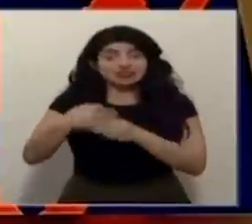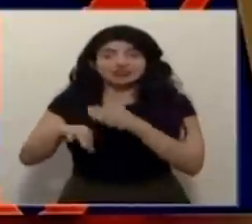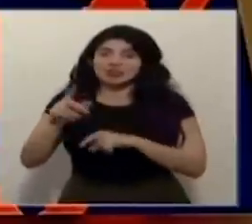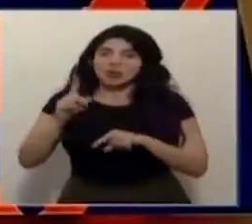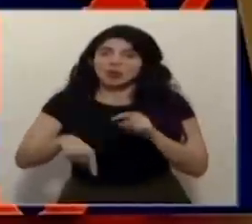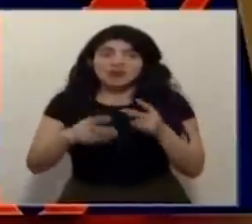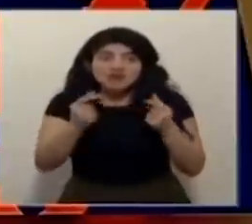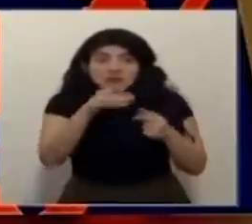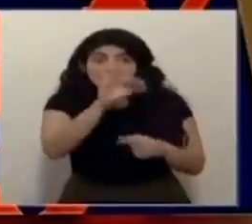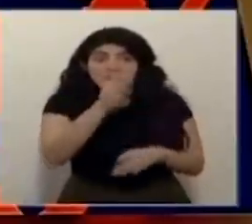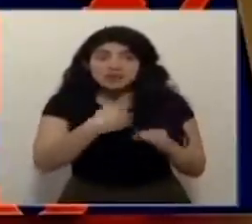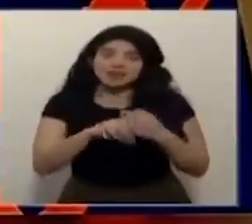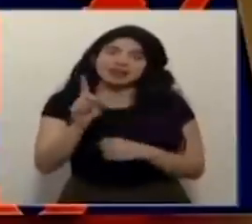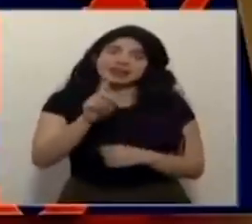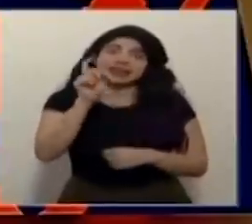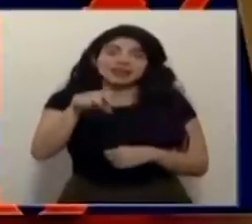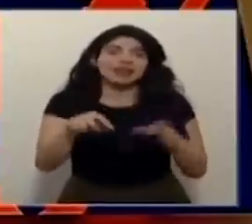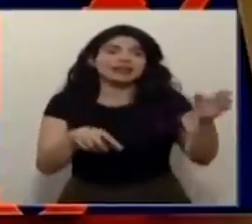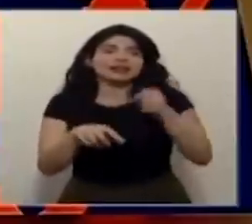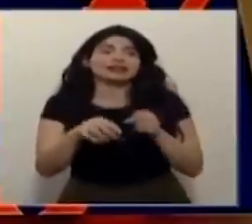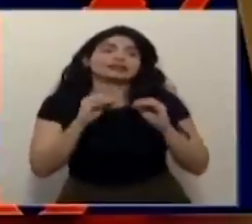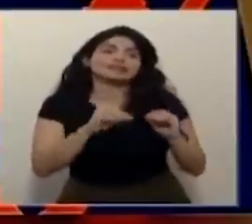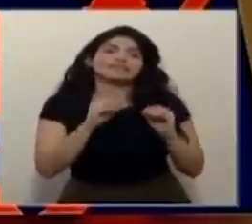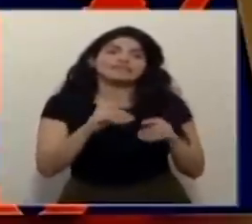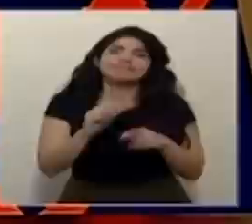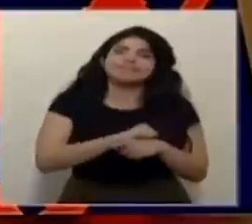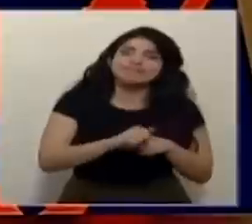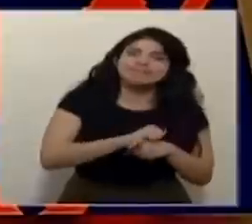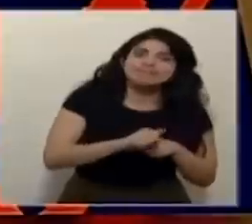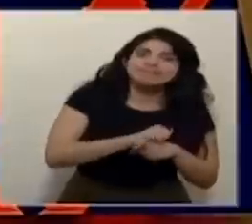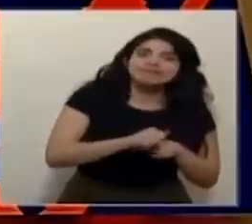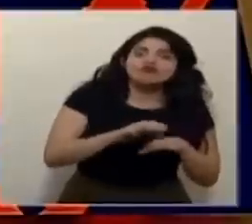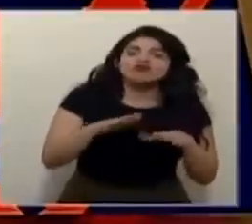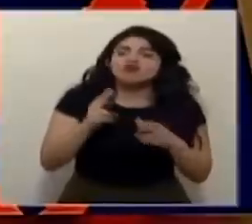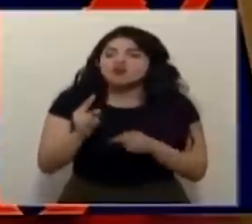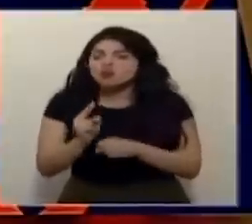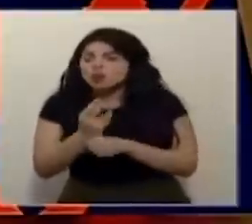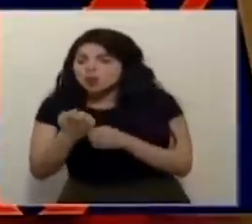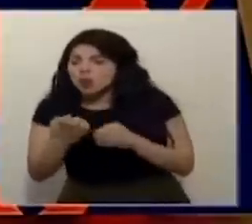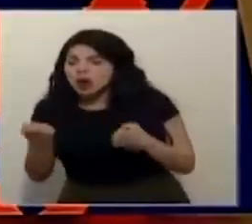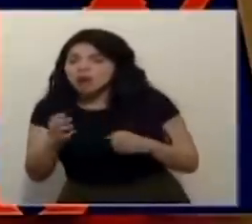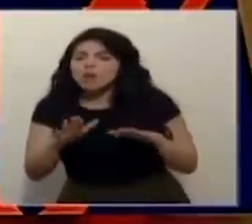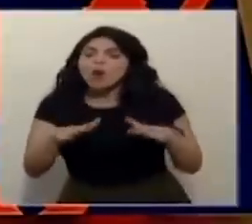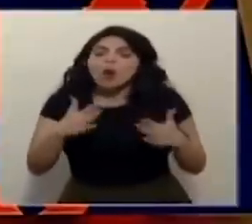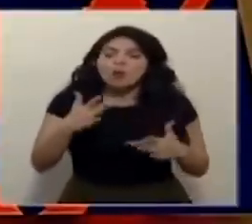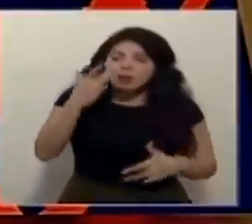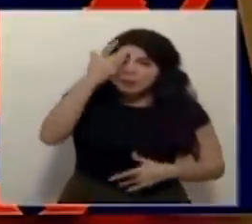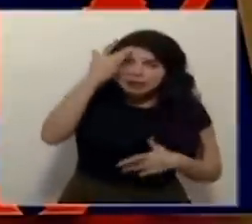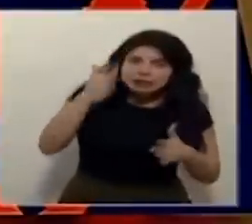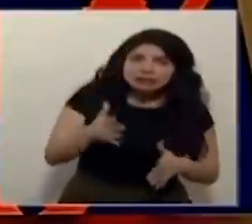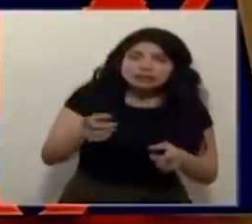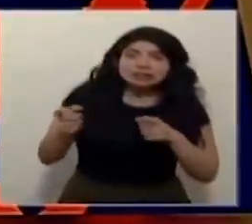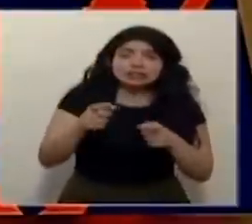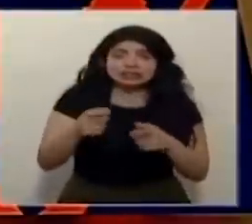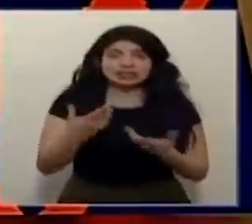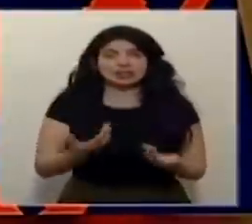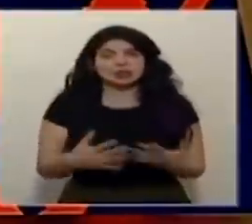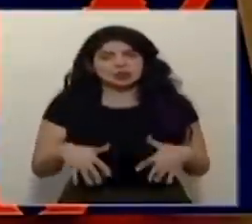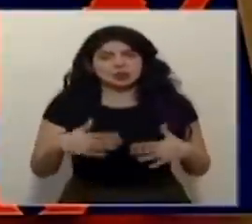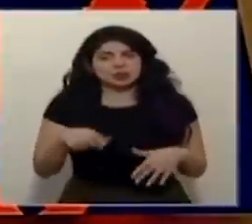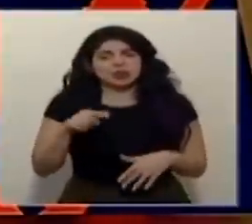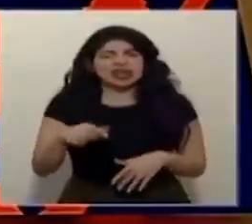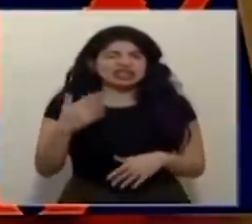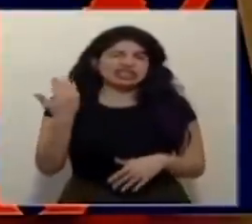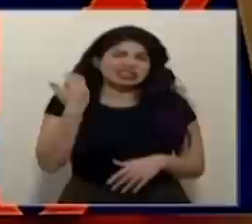de la noche a la mañana tiene que llevar un entrenamiento una capacitación en cuanto al uso del equipo el manejo de los pacientes esto es lo lo